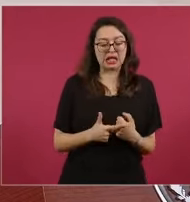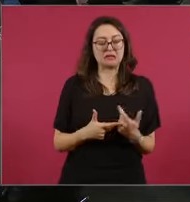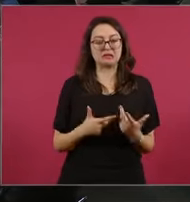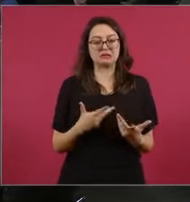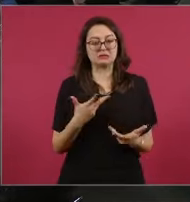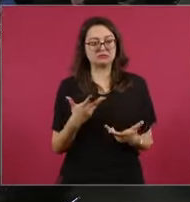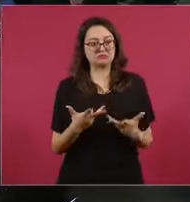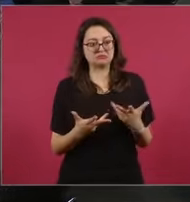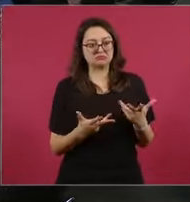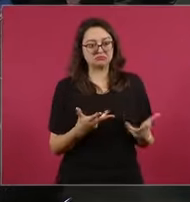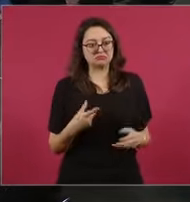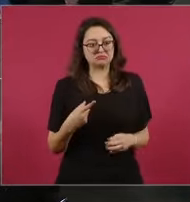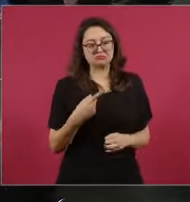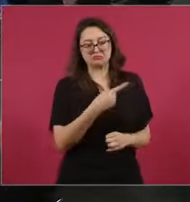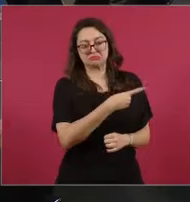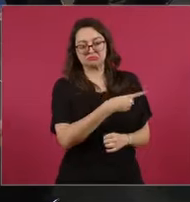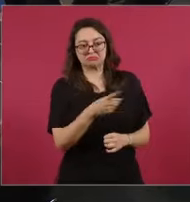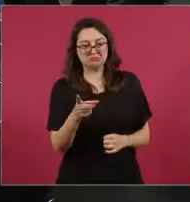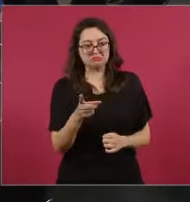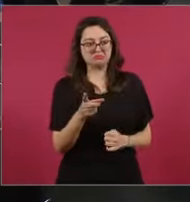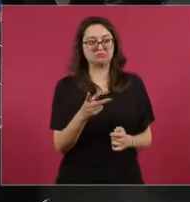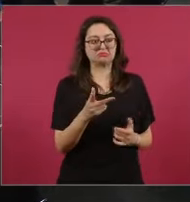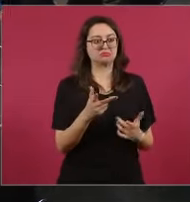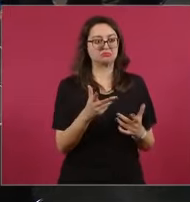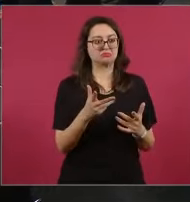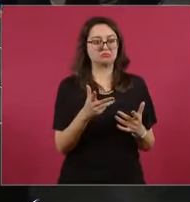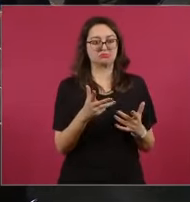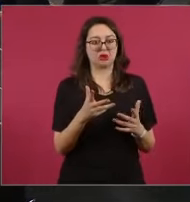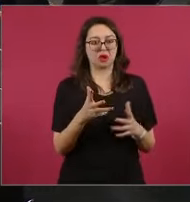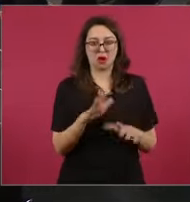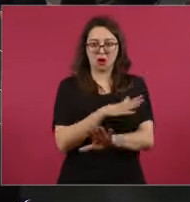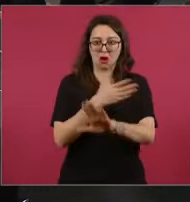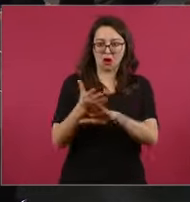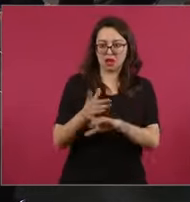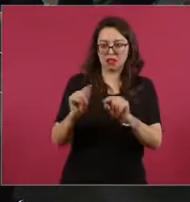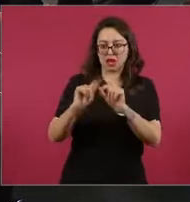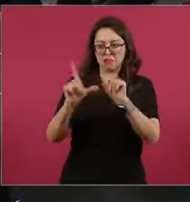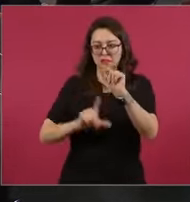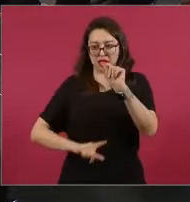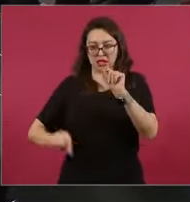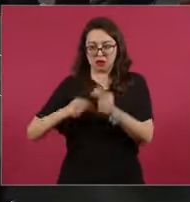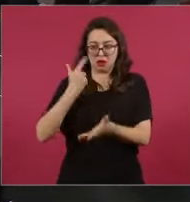política que busque desestabilizar al país.